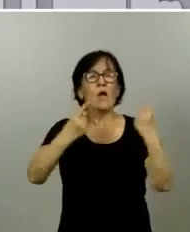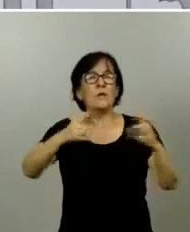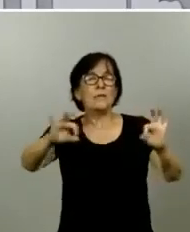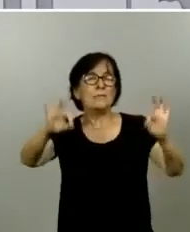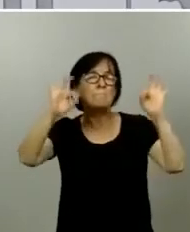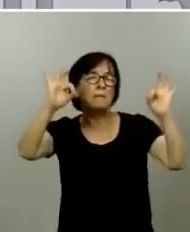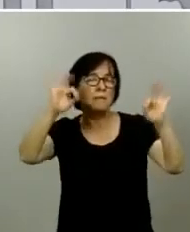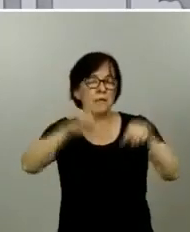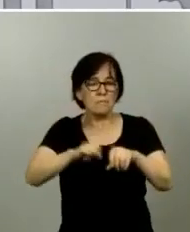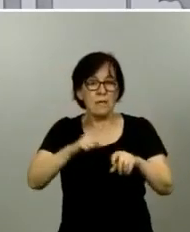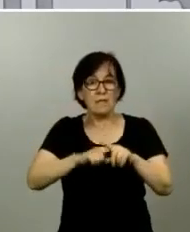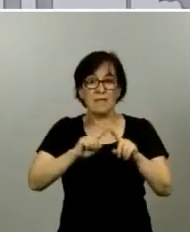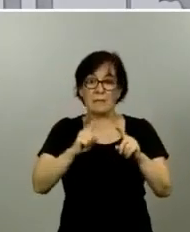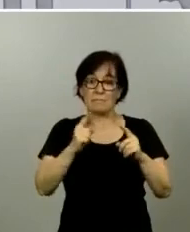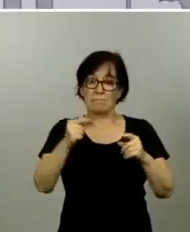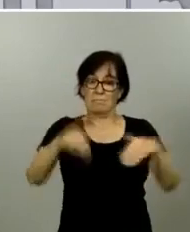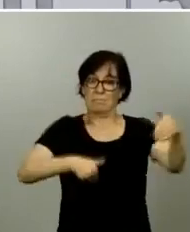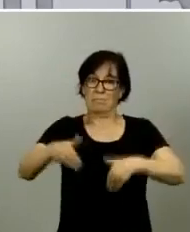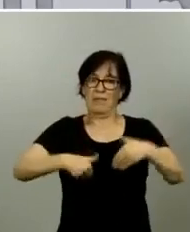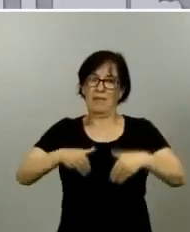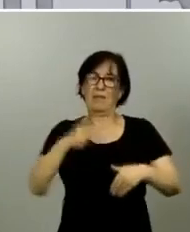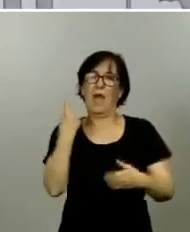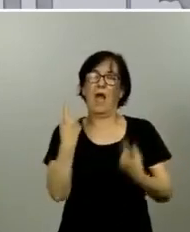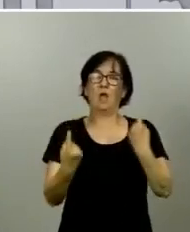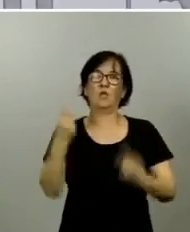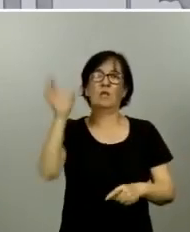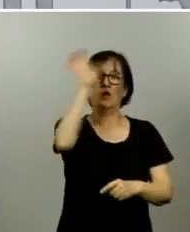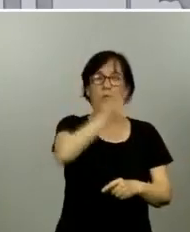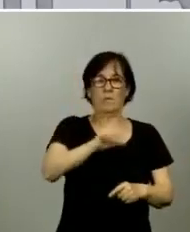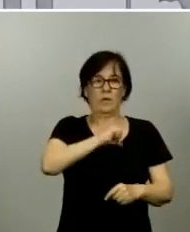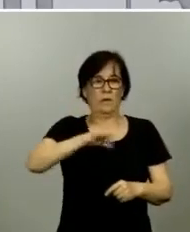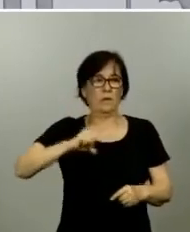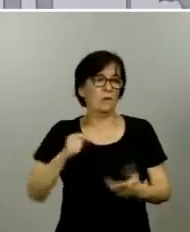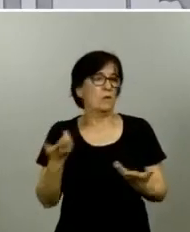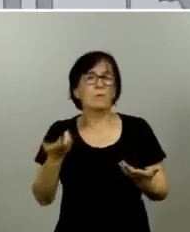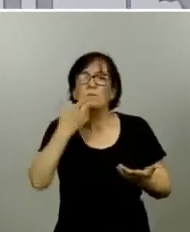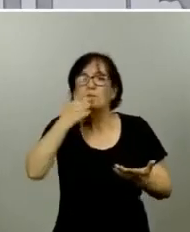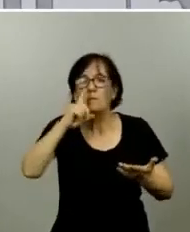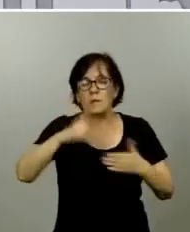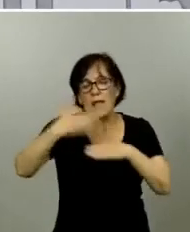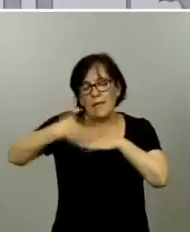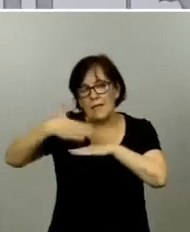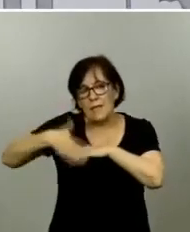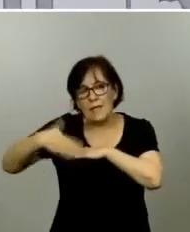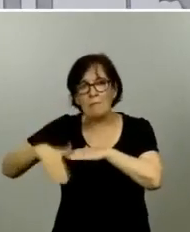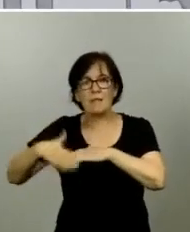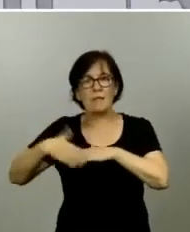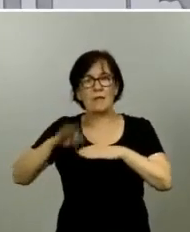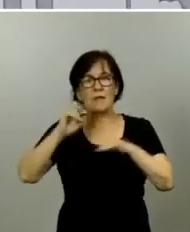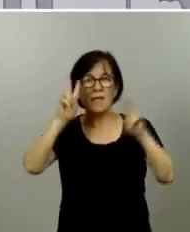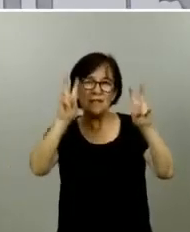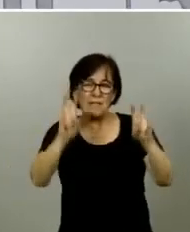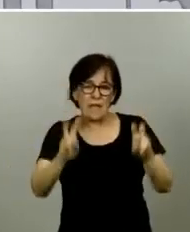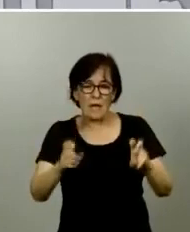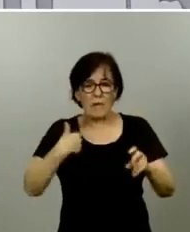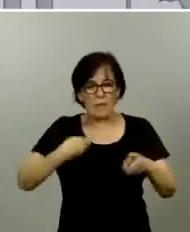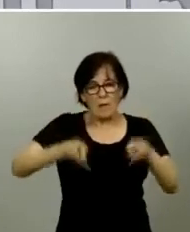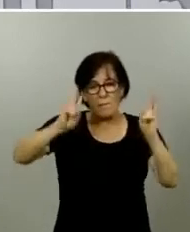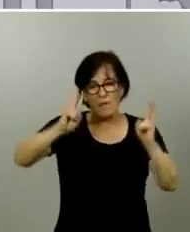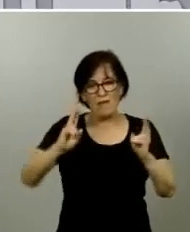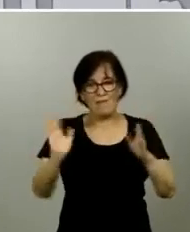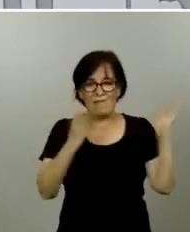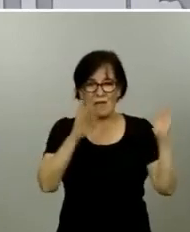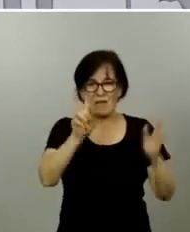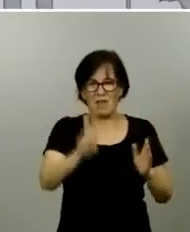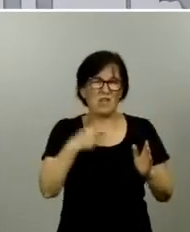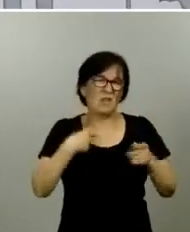han suscitado algunas comunidades autónomas en el sentido de restringir algunas de las cuestiones que están permitidas en fase 2. No voy a extenderme en